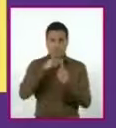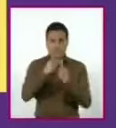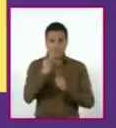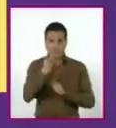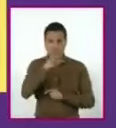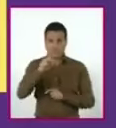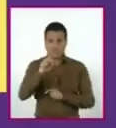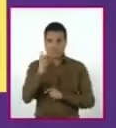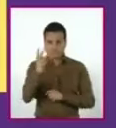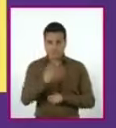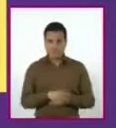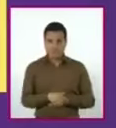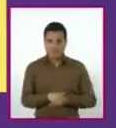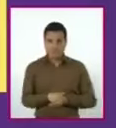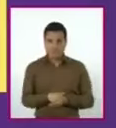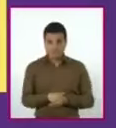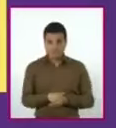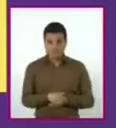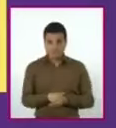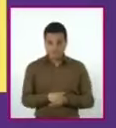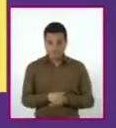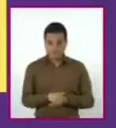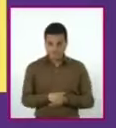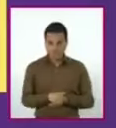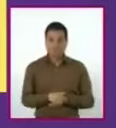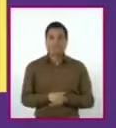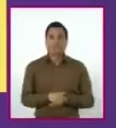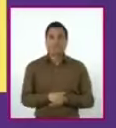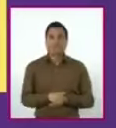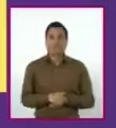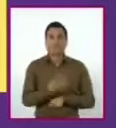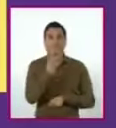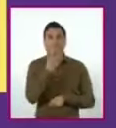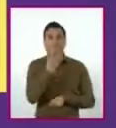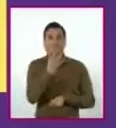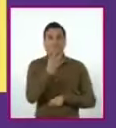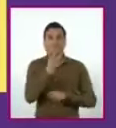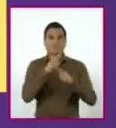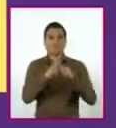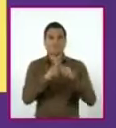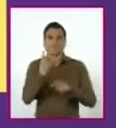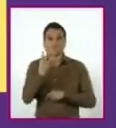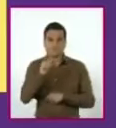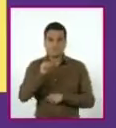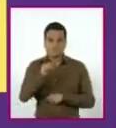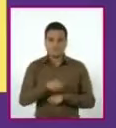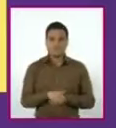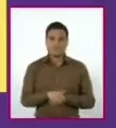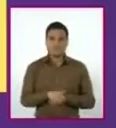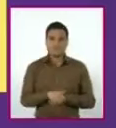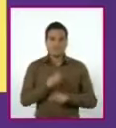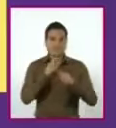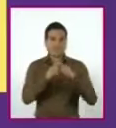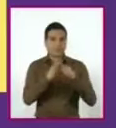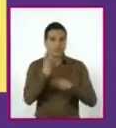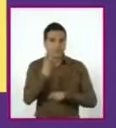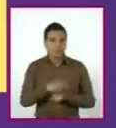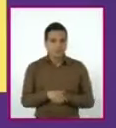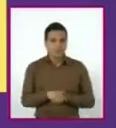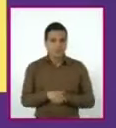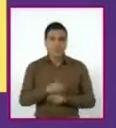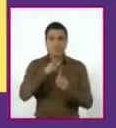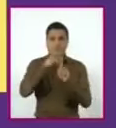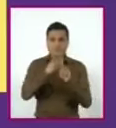a 34. Elevando al cuadrado el 4 nos da 16 por 2 más 2